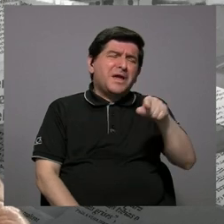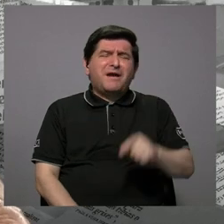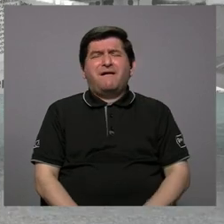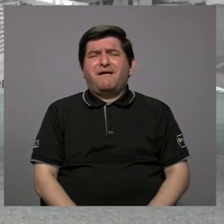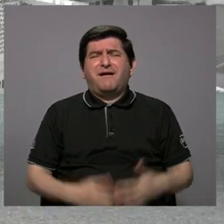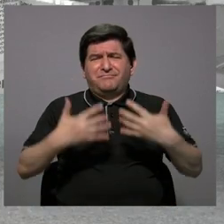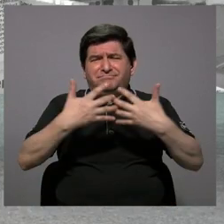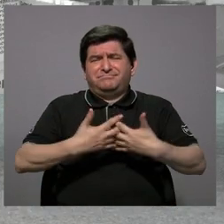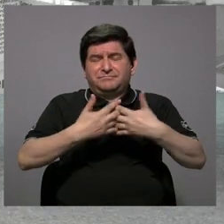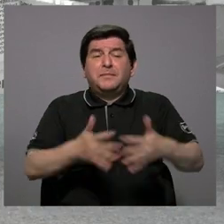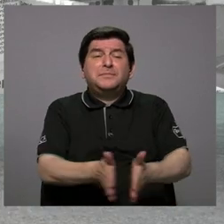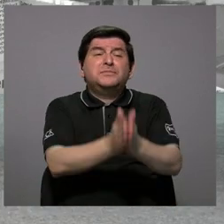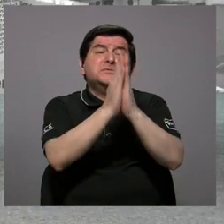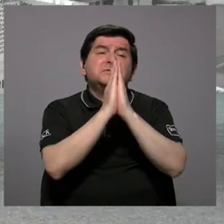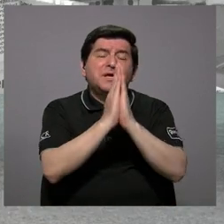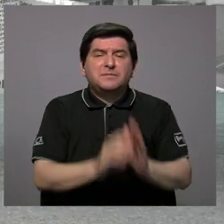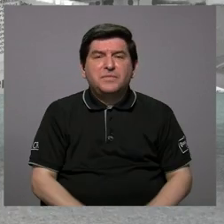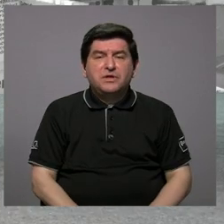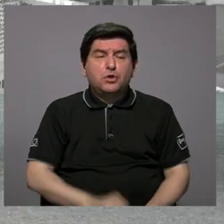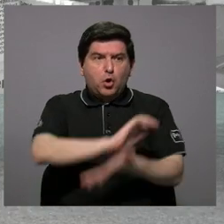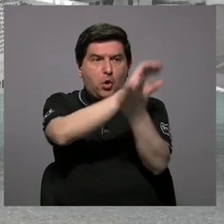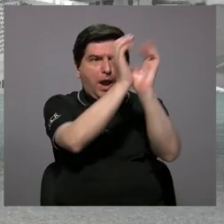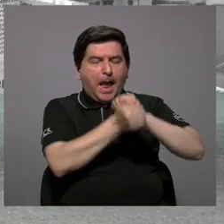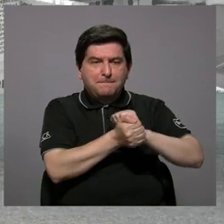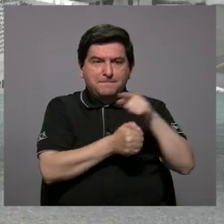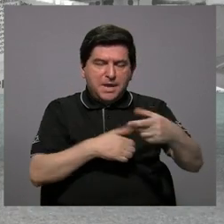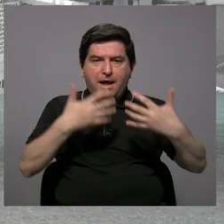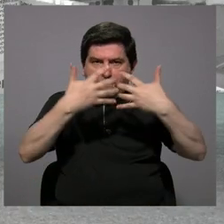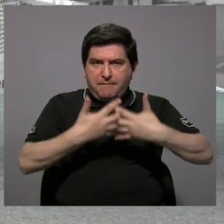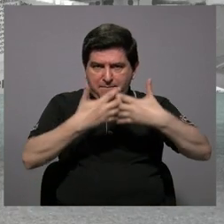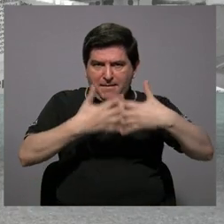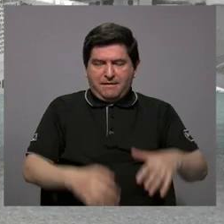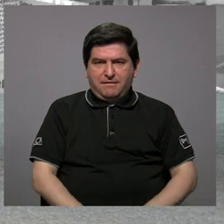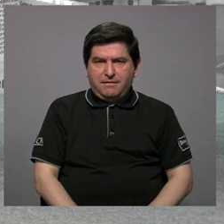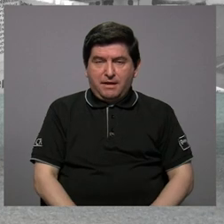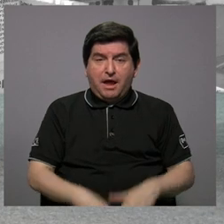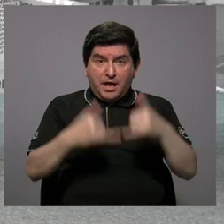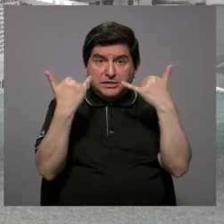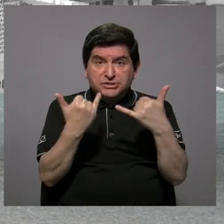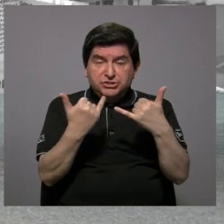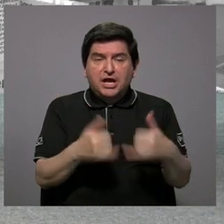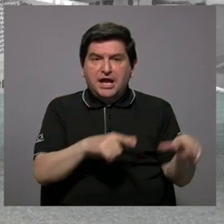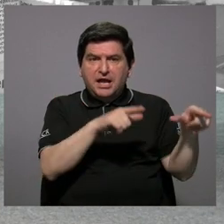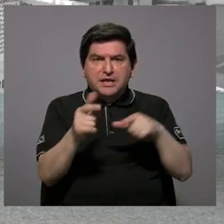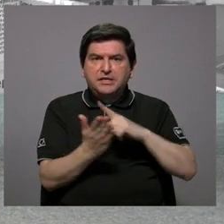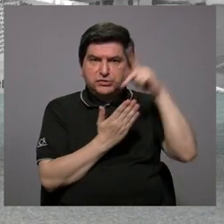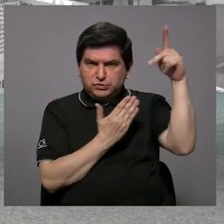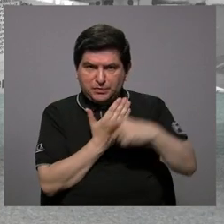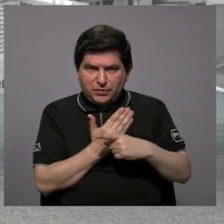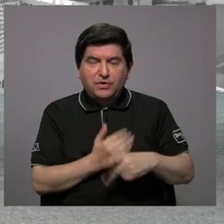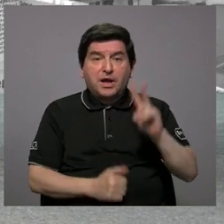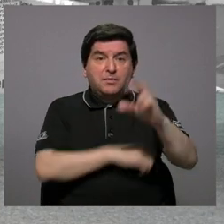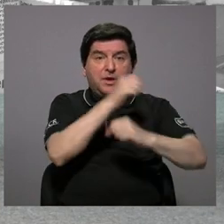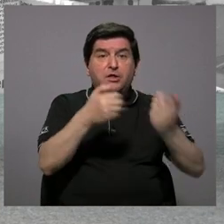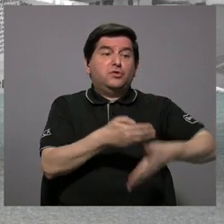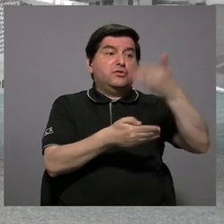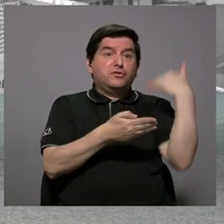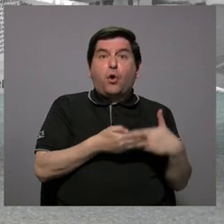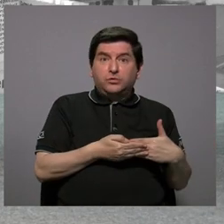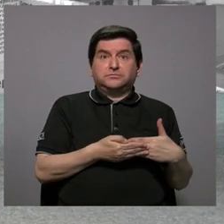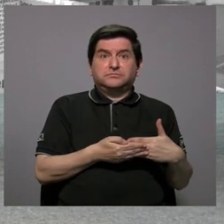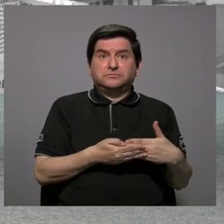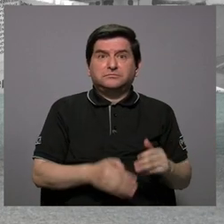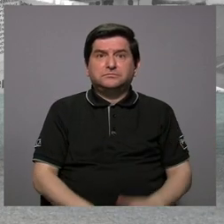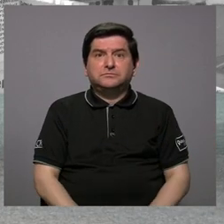bomba. Se solicitó que por qué no se hacía un cambio de esa bomba. Se había hasta programado hacer ese cambio de la bomba hace dos años que